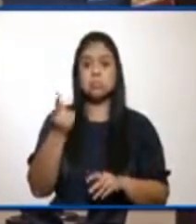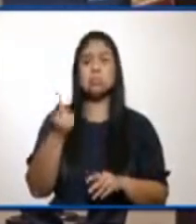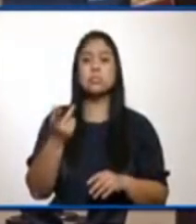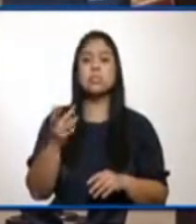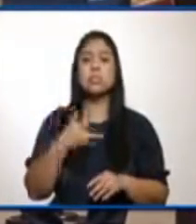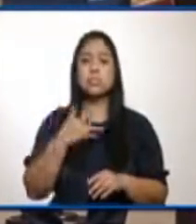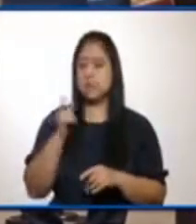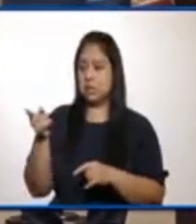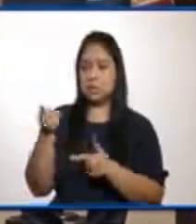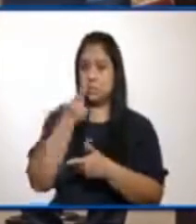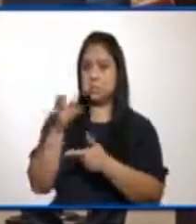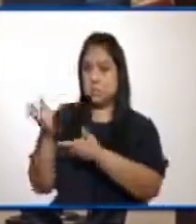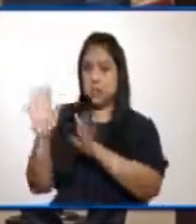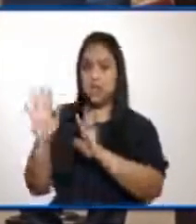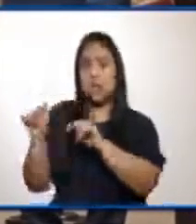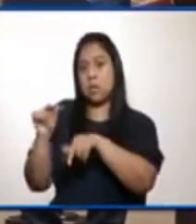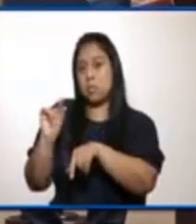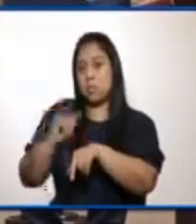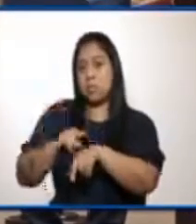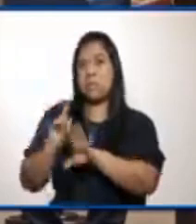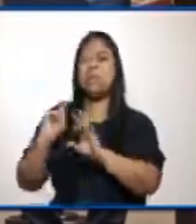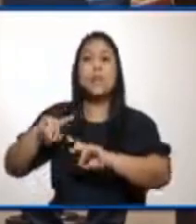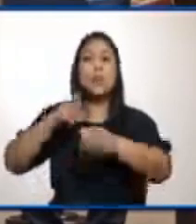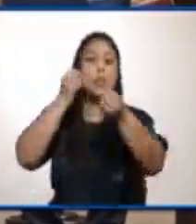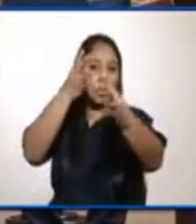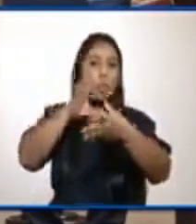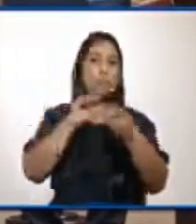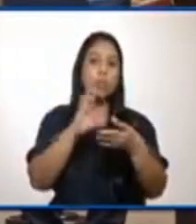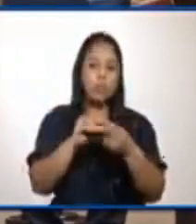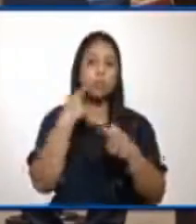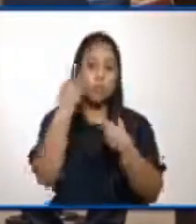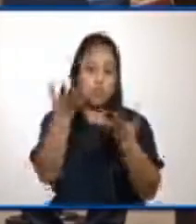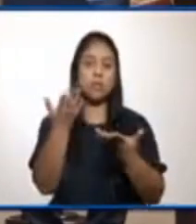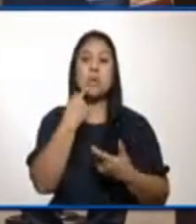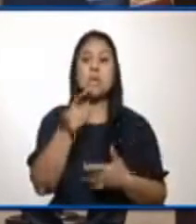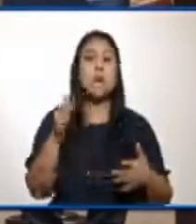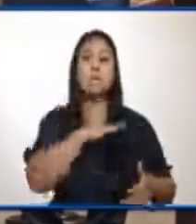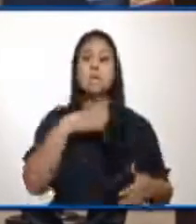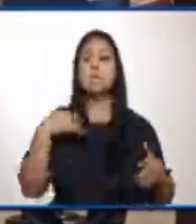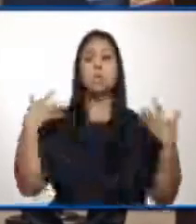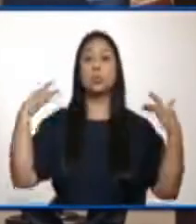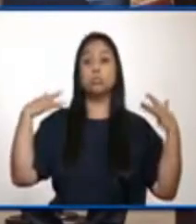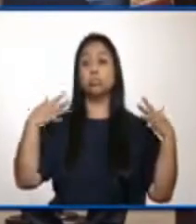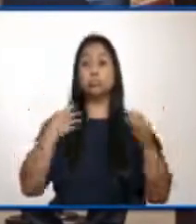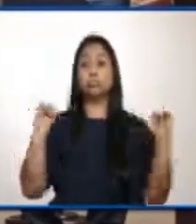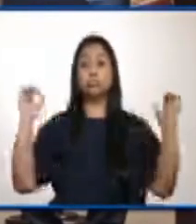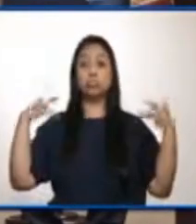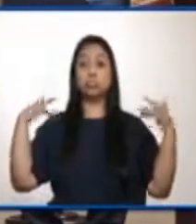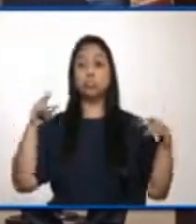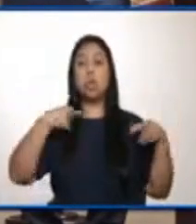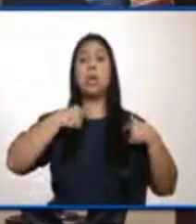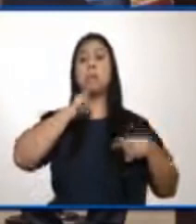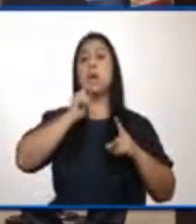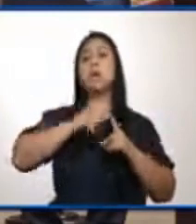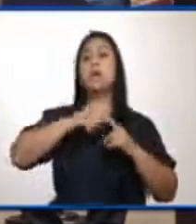ratito, pero sí, les lo comento, pues ellos dijeron que ya no tenía nada que ver el Ministerio de Salud con eso, que mirara a ella si se podía ir en un